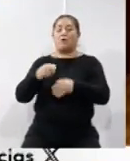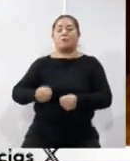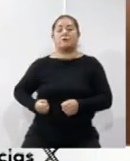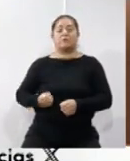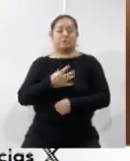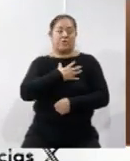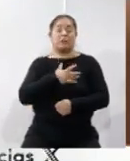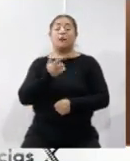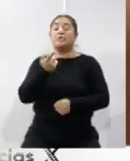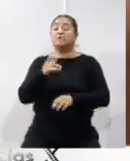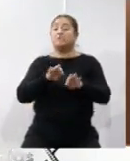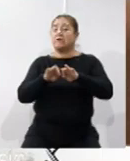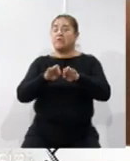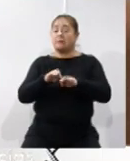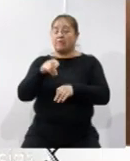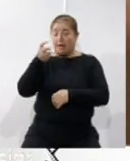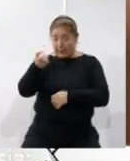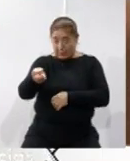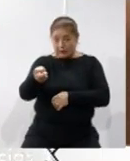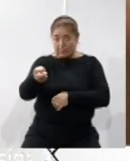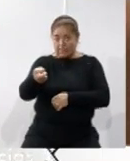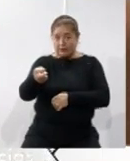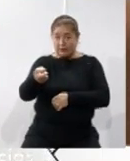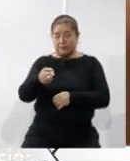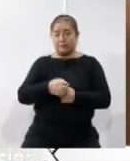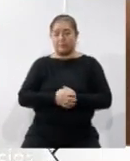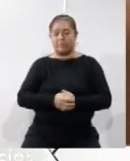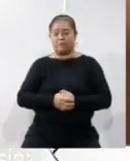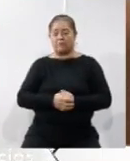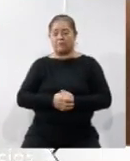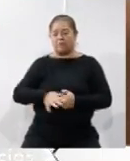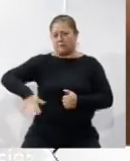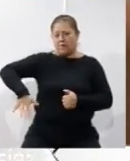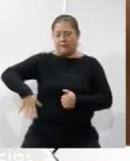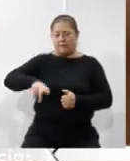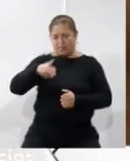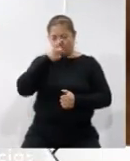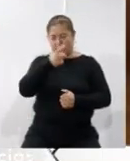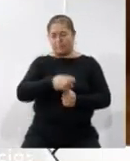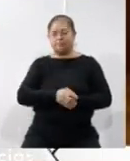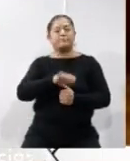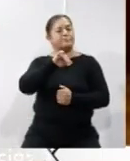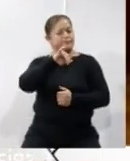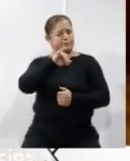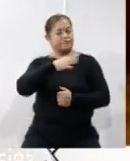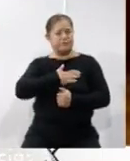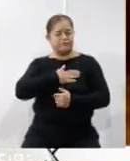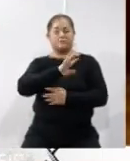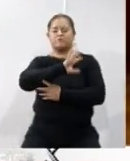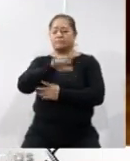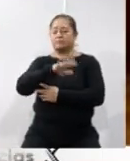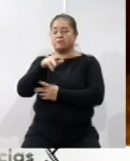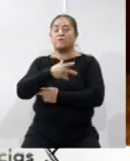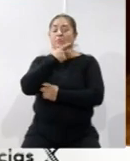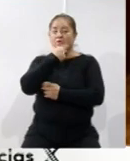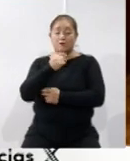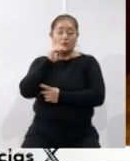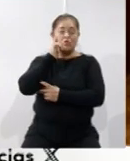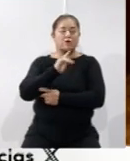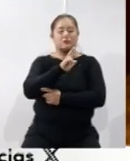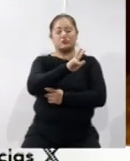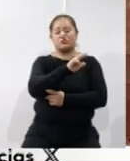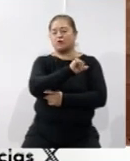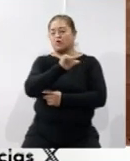Es para trabajar en esas dependencias, digo, que acaba de mencionar. Así es Nelly. Nosotros estamos buscando a mujeres y hombres entre